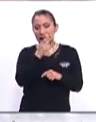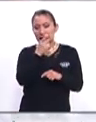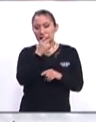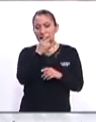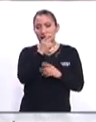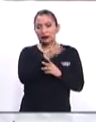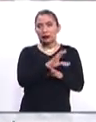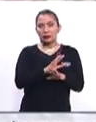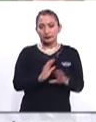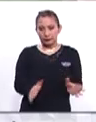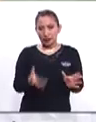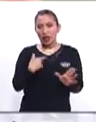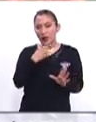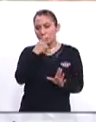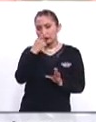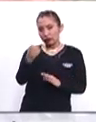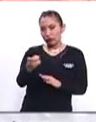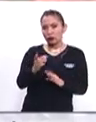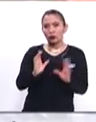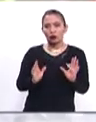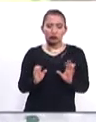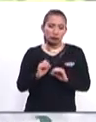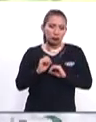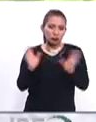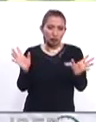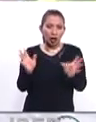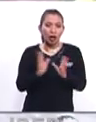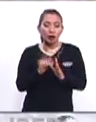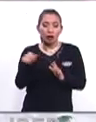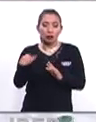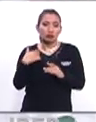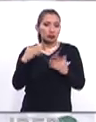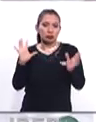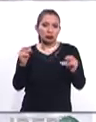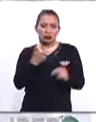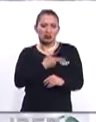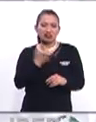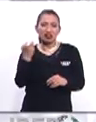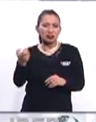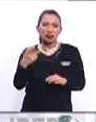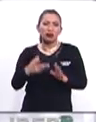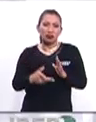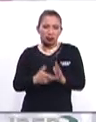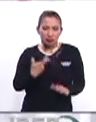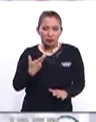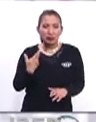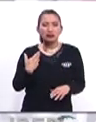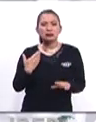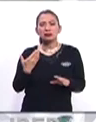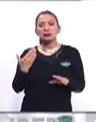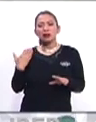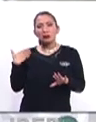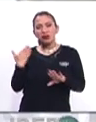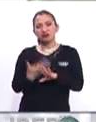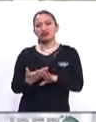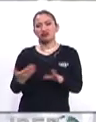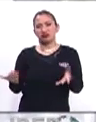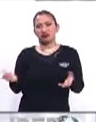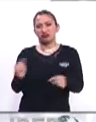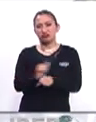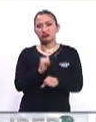hizo su pronunciamiento, obviamente ellos están en contra en este momento de este tipo